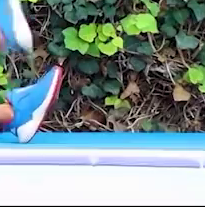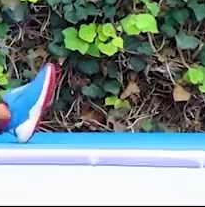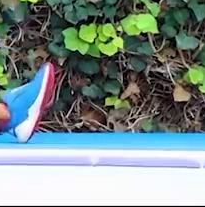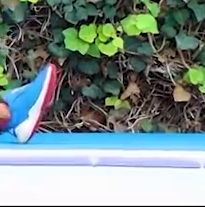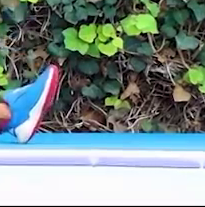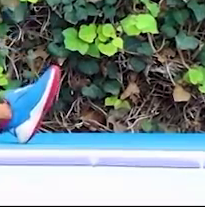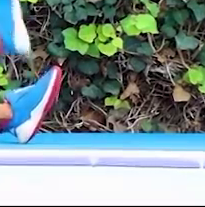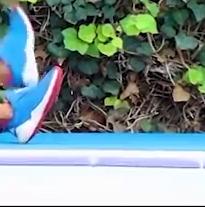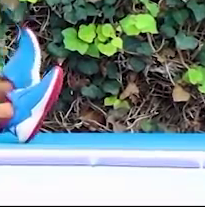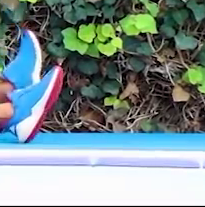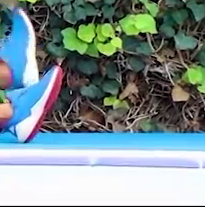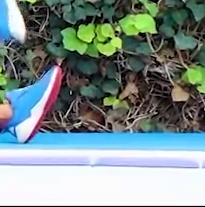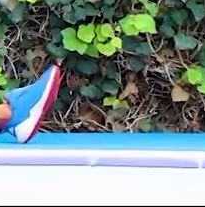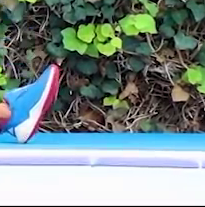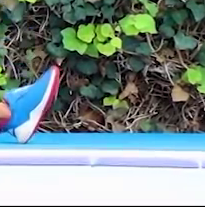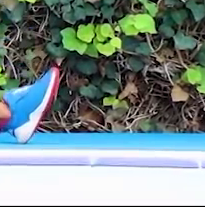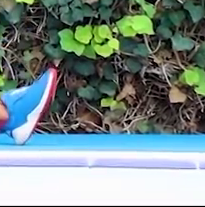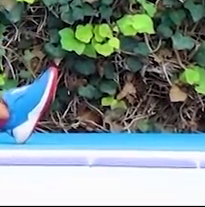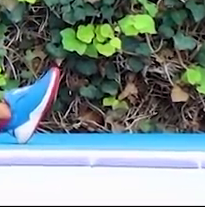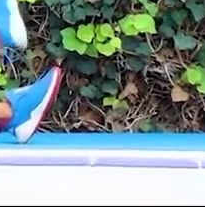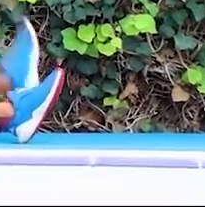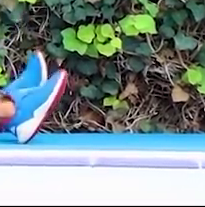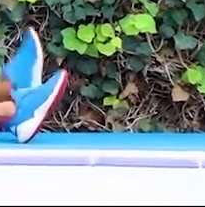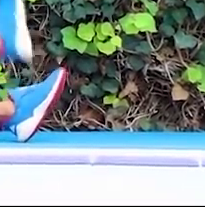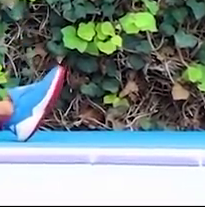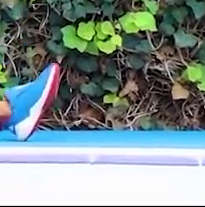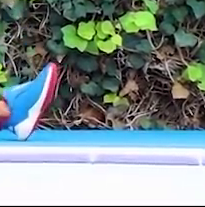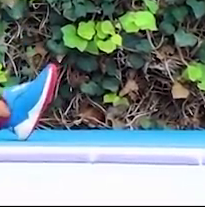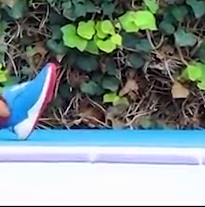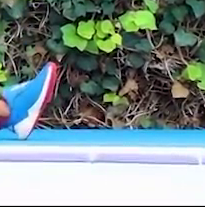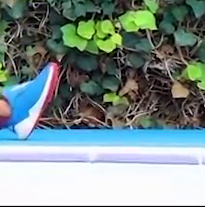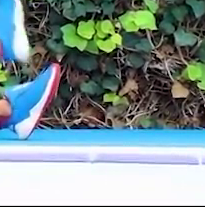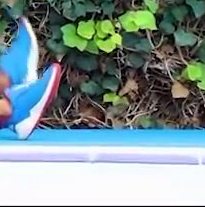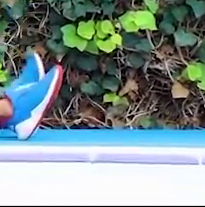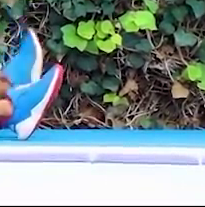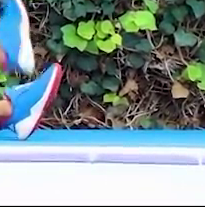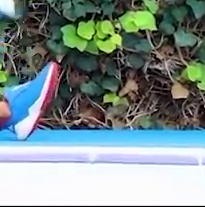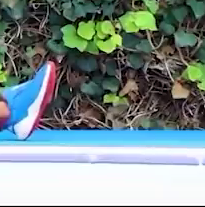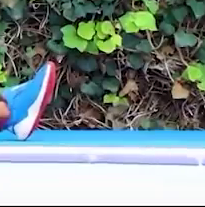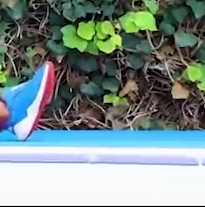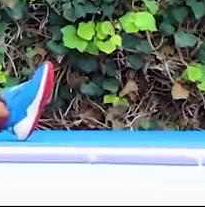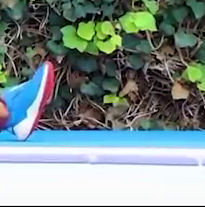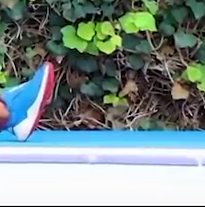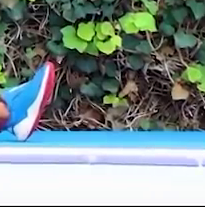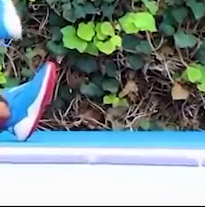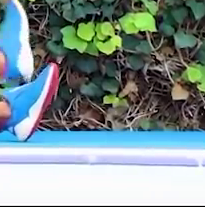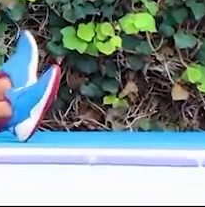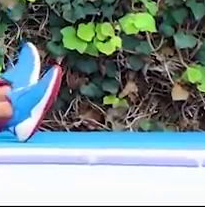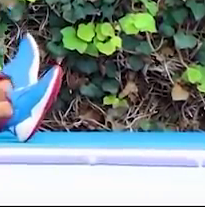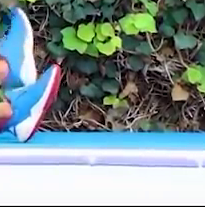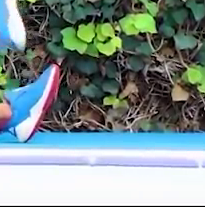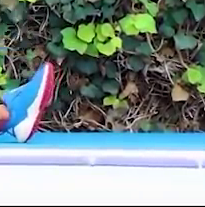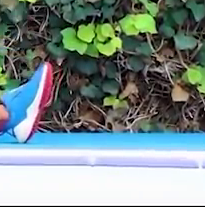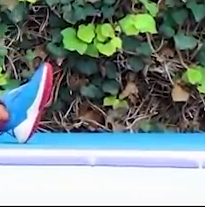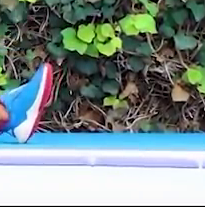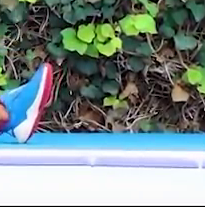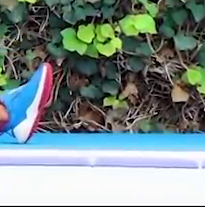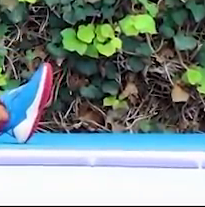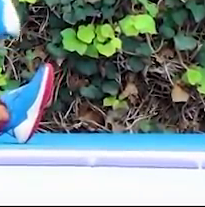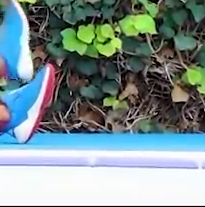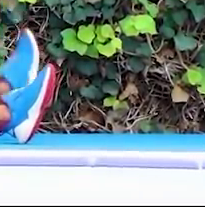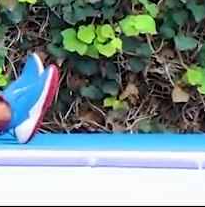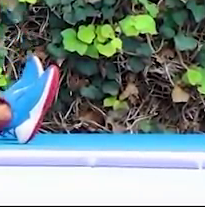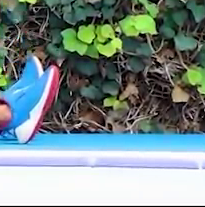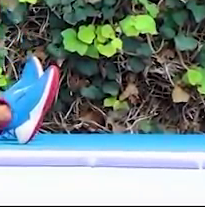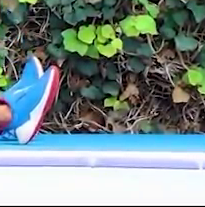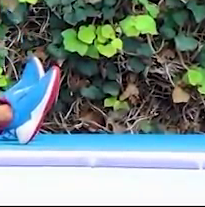izquierdo, sin que toque el suelo. Muy bien, estira muy bien. Sin que toque el suelo, perfecto. Una